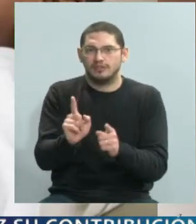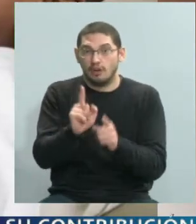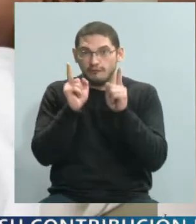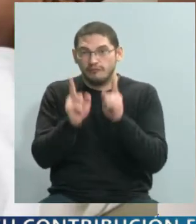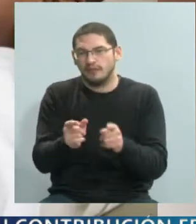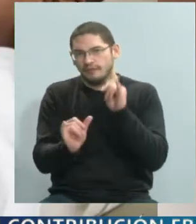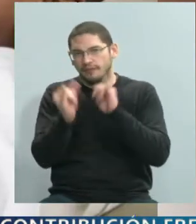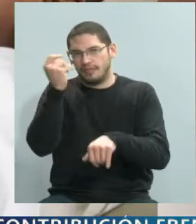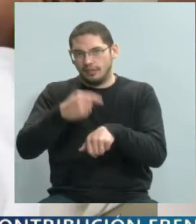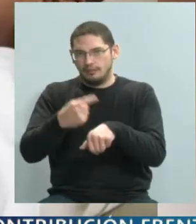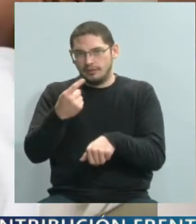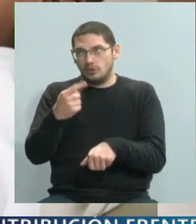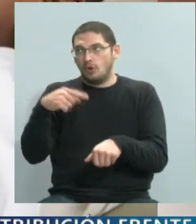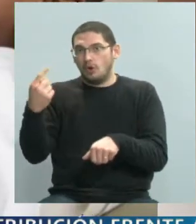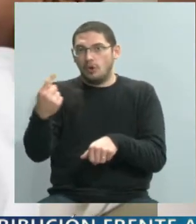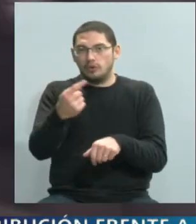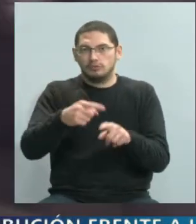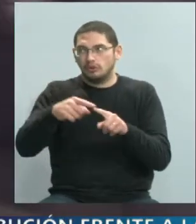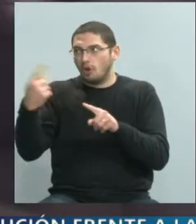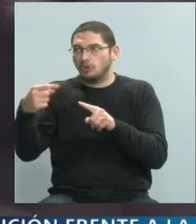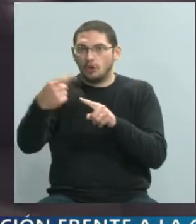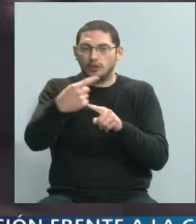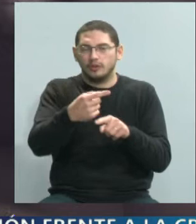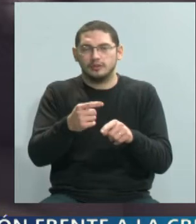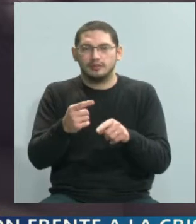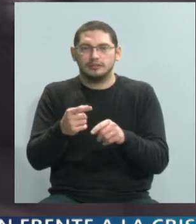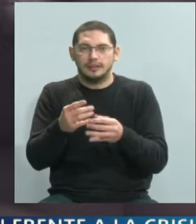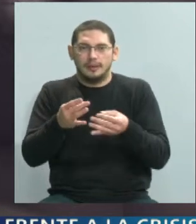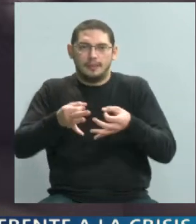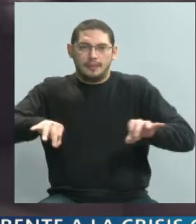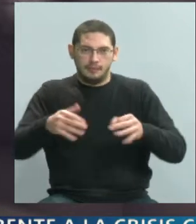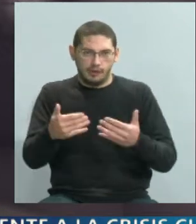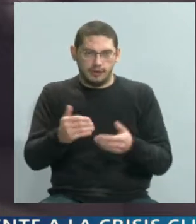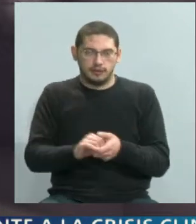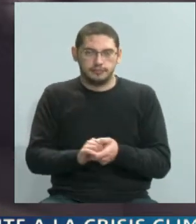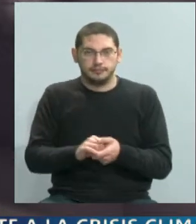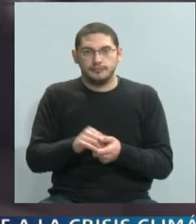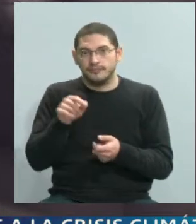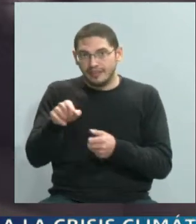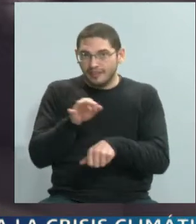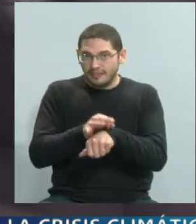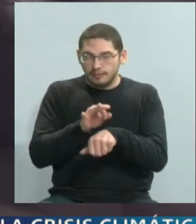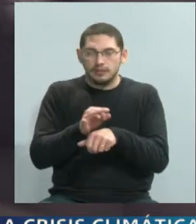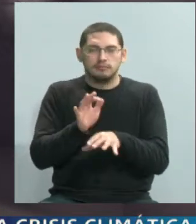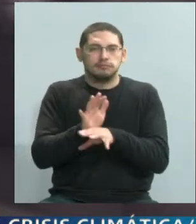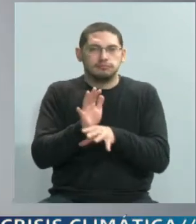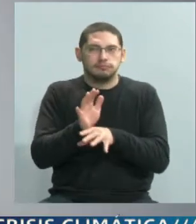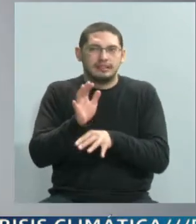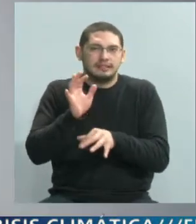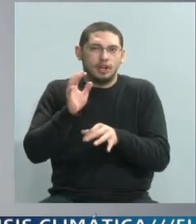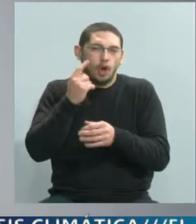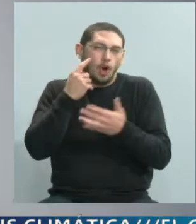Por ahí, como bien decías al comienzo, es un síndrome muy poco conocido en la mayoría de los países